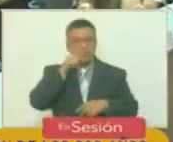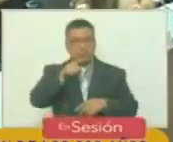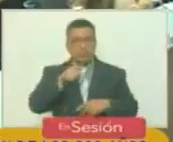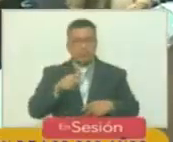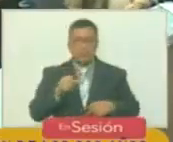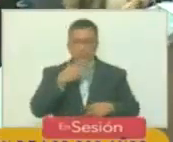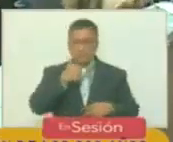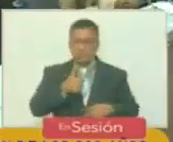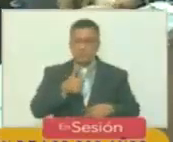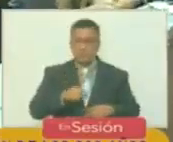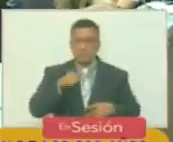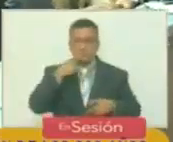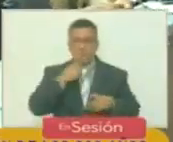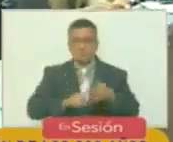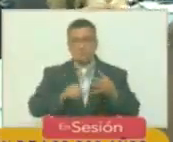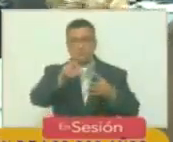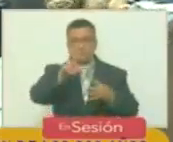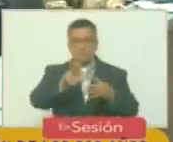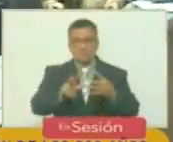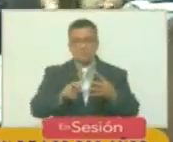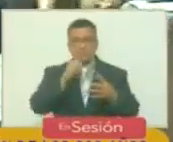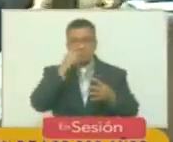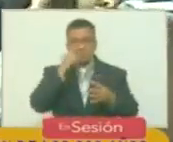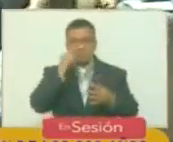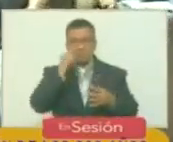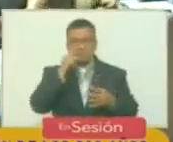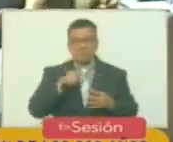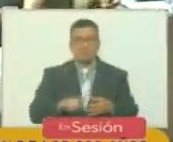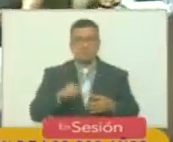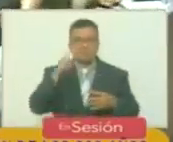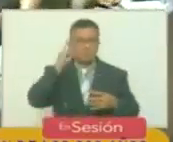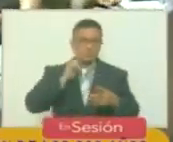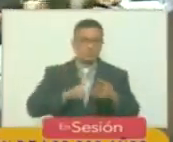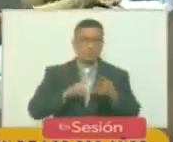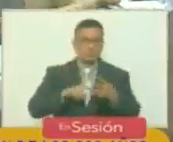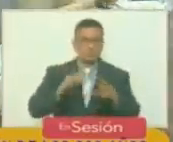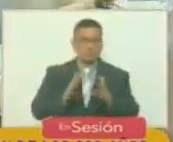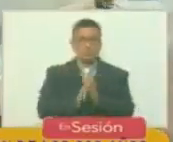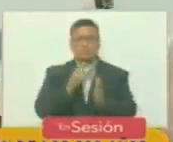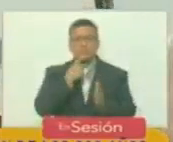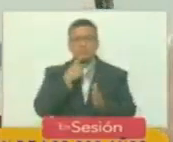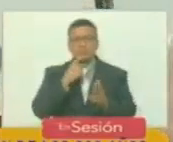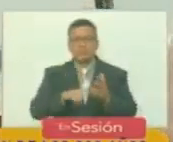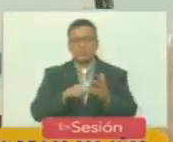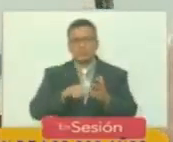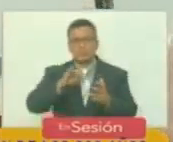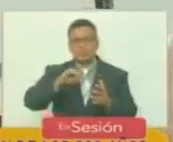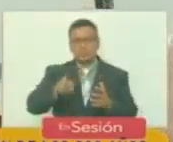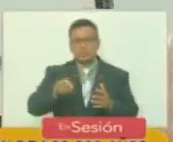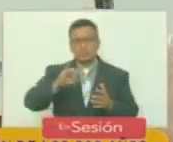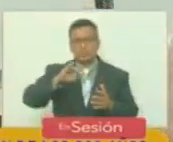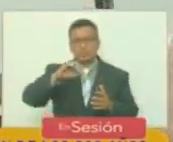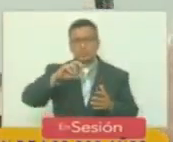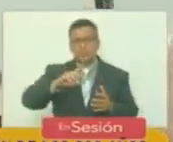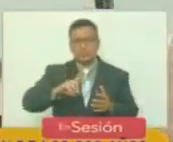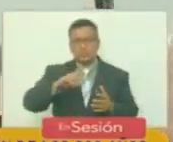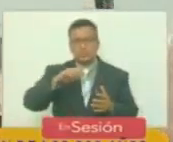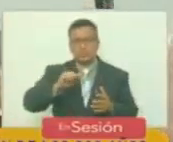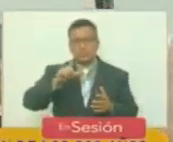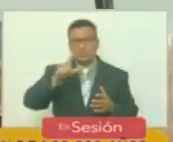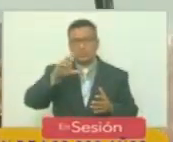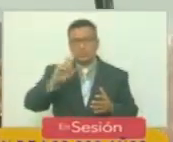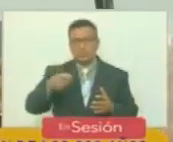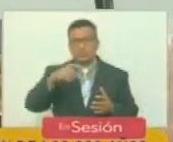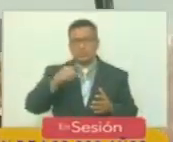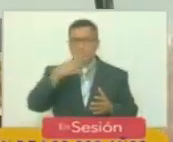sagrados esos tres hombres son Bolívar San Martín e Hidalgo justamente Martí